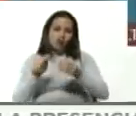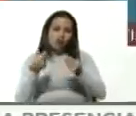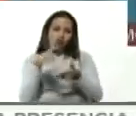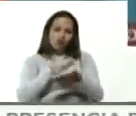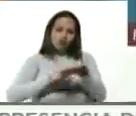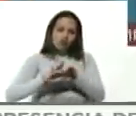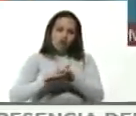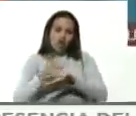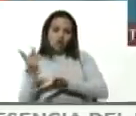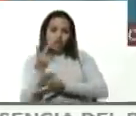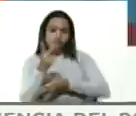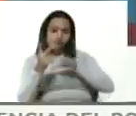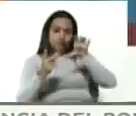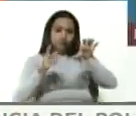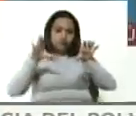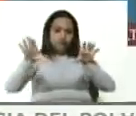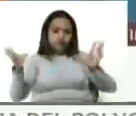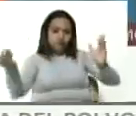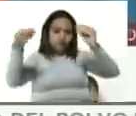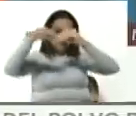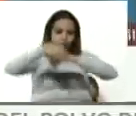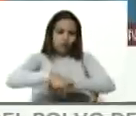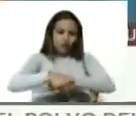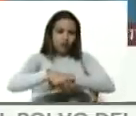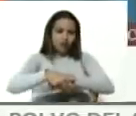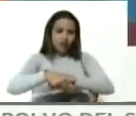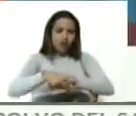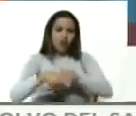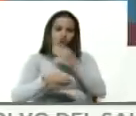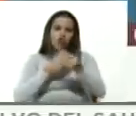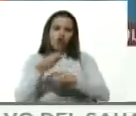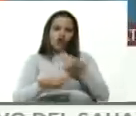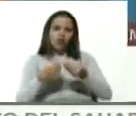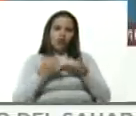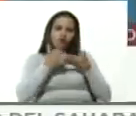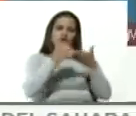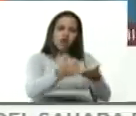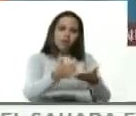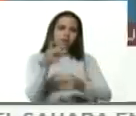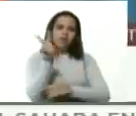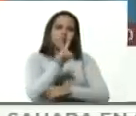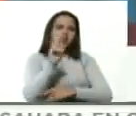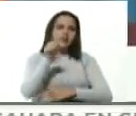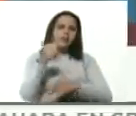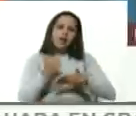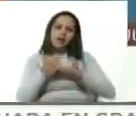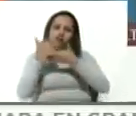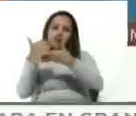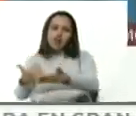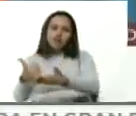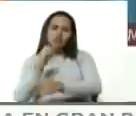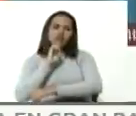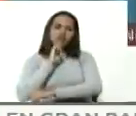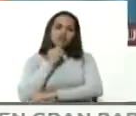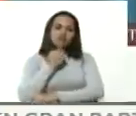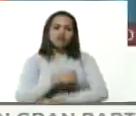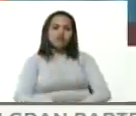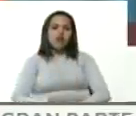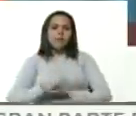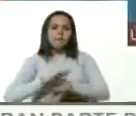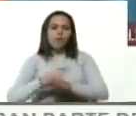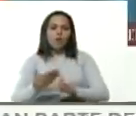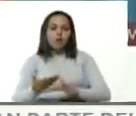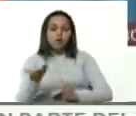conjunto los problemas cómo producimos para el bien de Venezuela y para el bien también de Rusia porque las